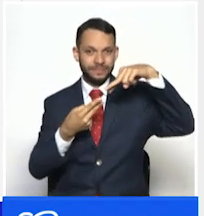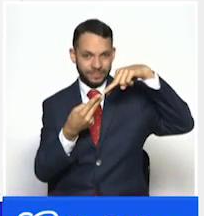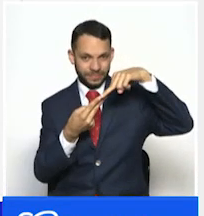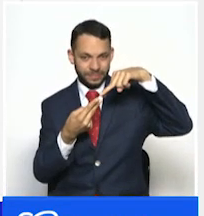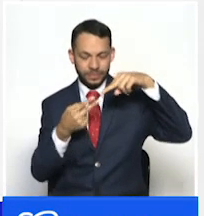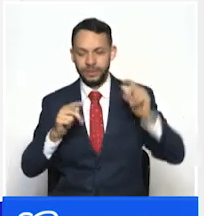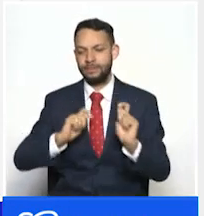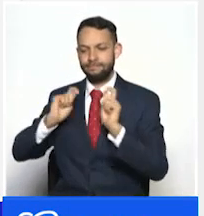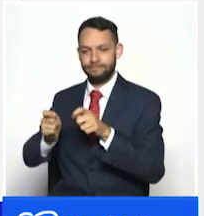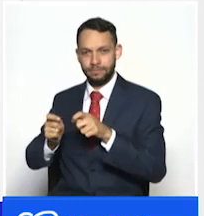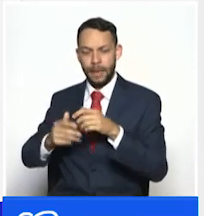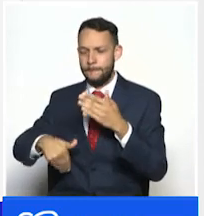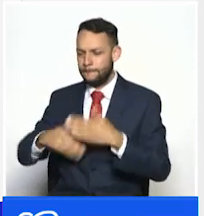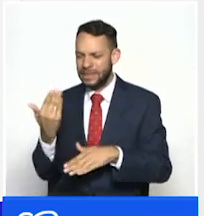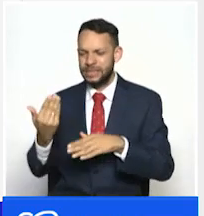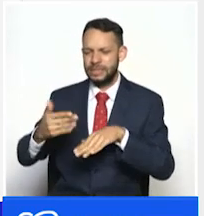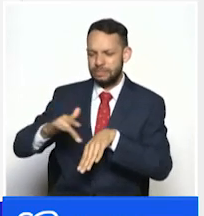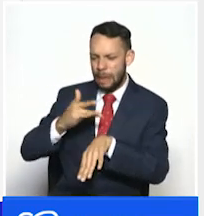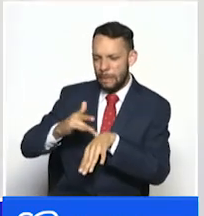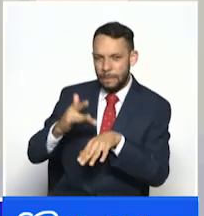durante su candidatura